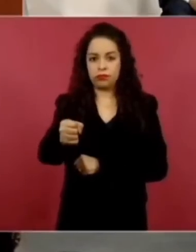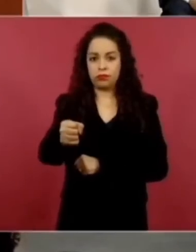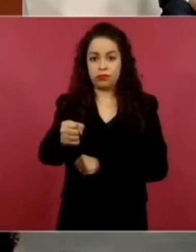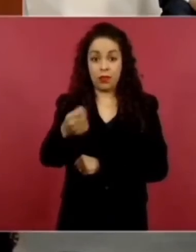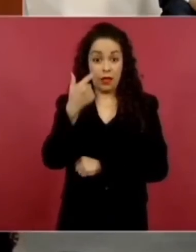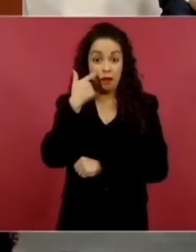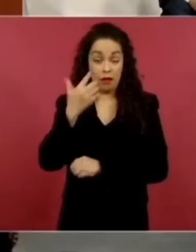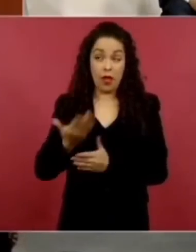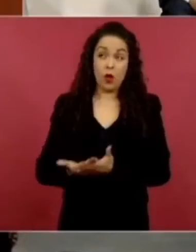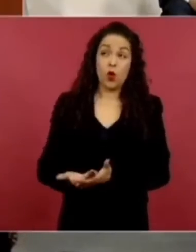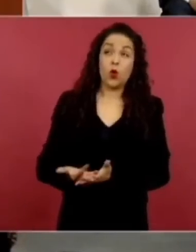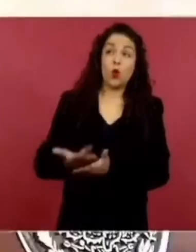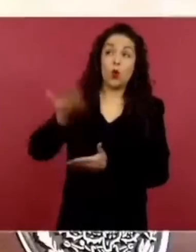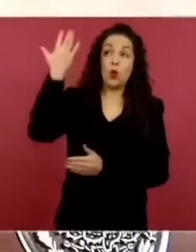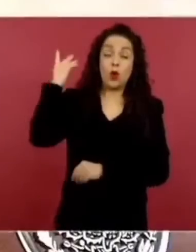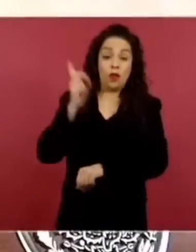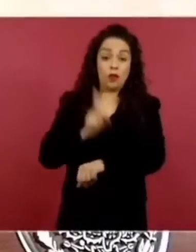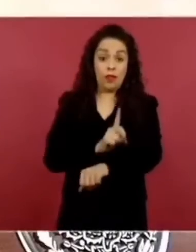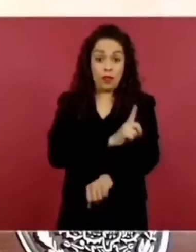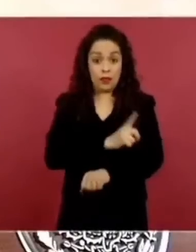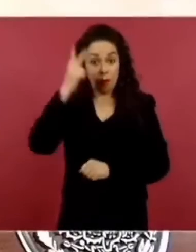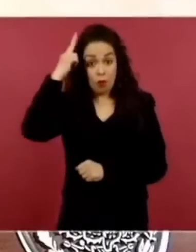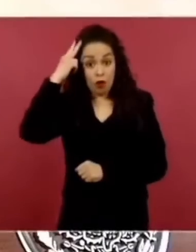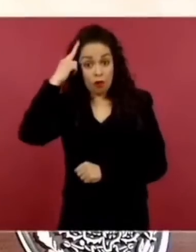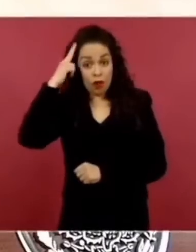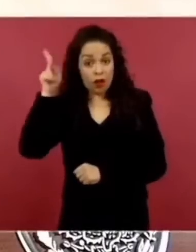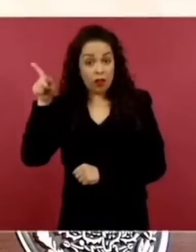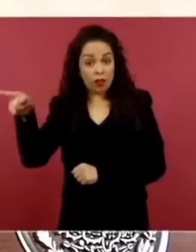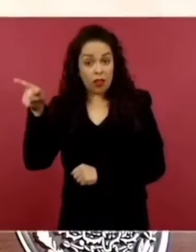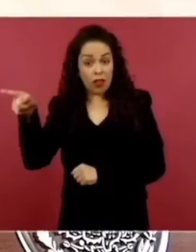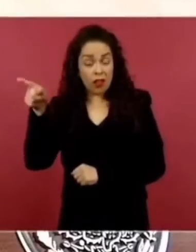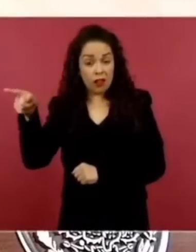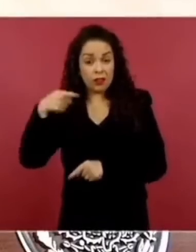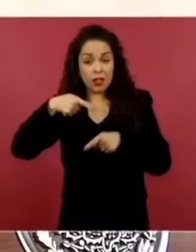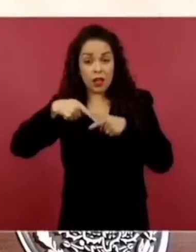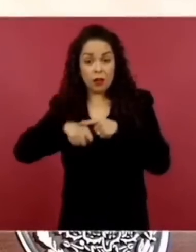el presidente ponía a los gobernadores.